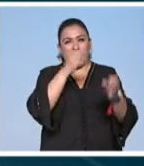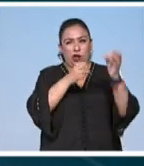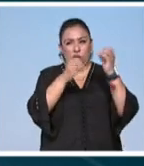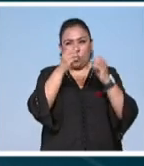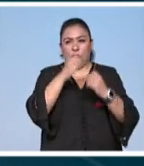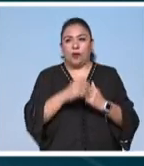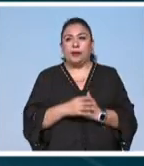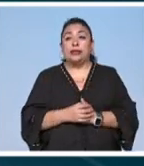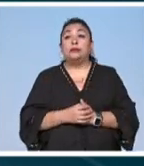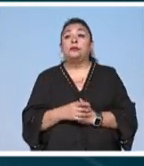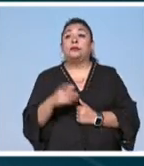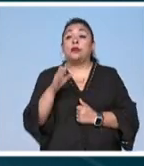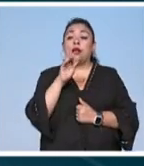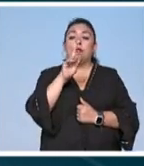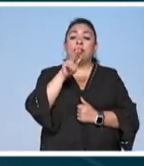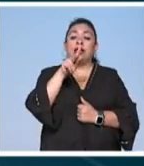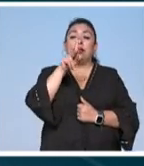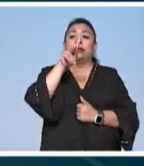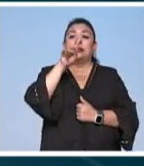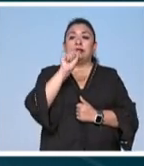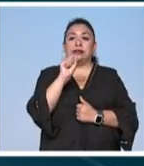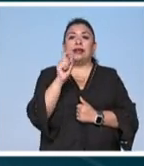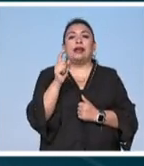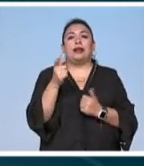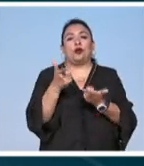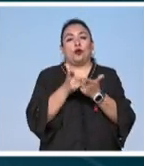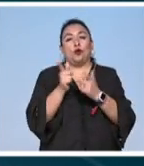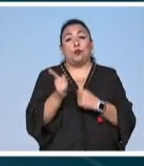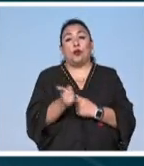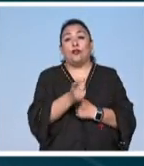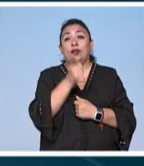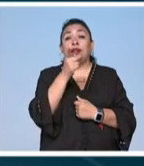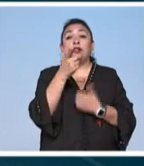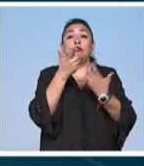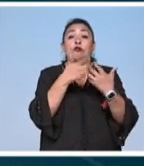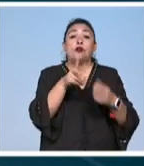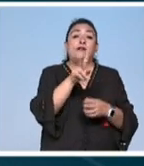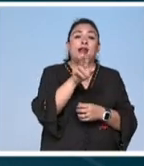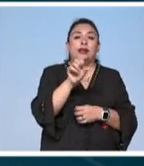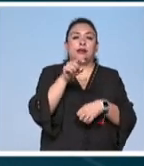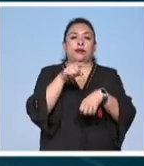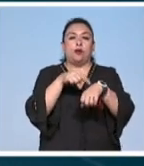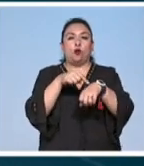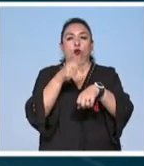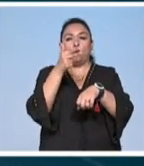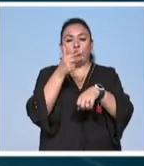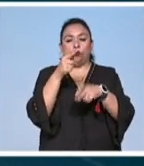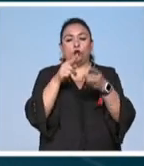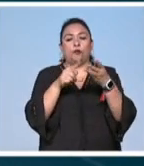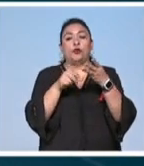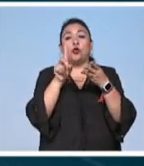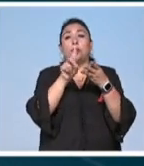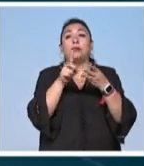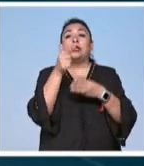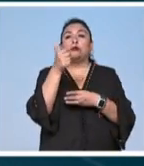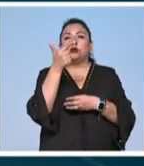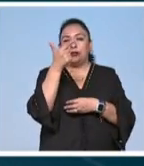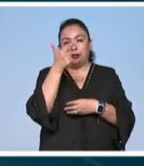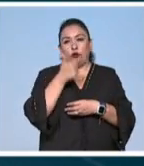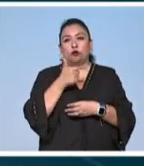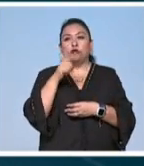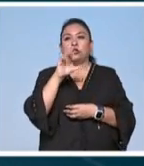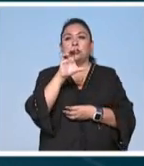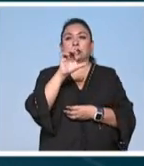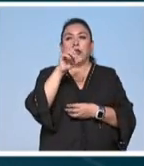frankenstein de la infinita compañía tendrá funciones viernes y sábados a las ocho de la noche y los domingos a las siete de la noche en la